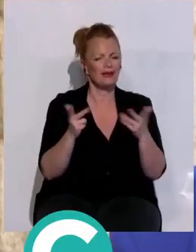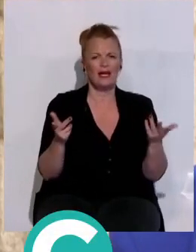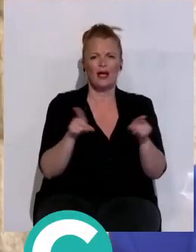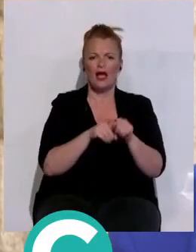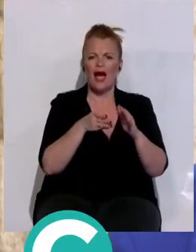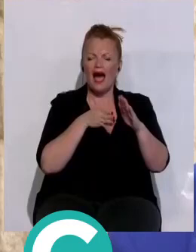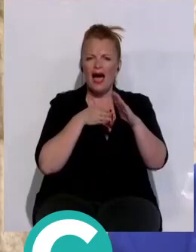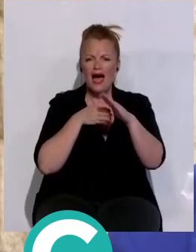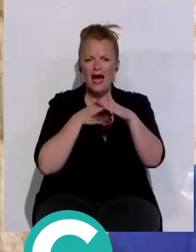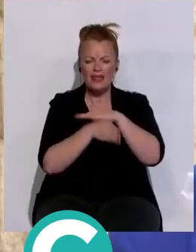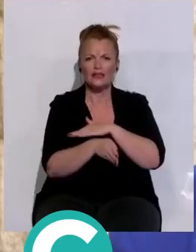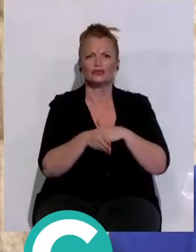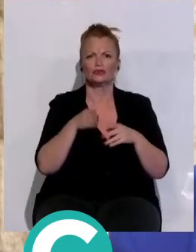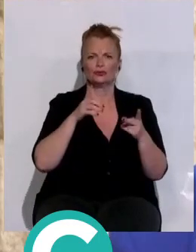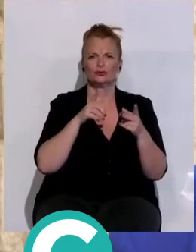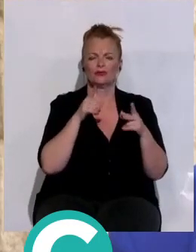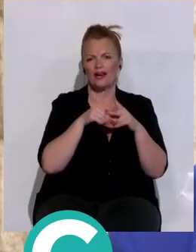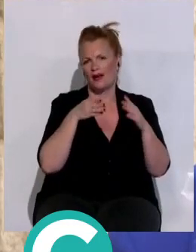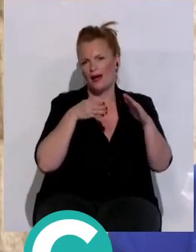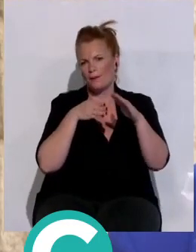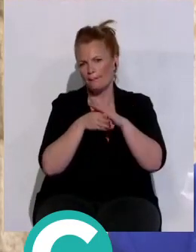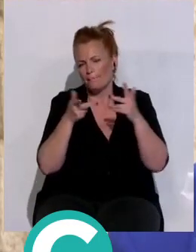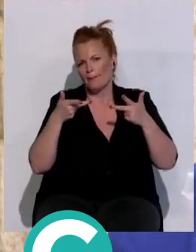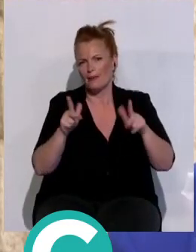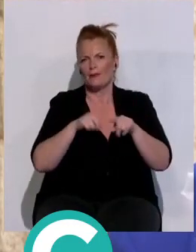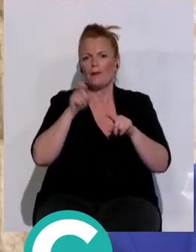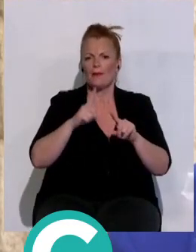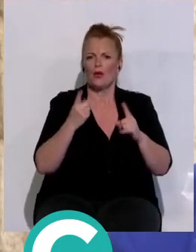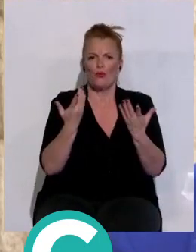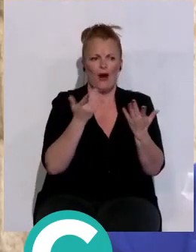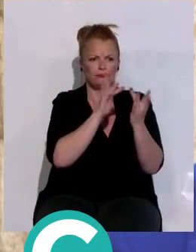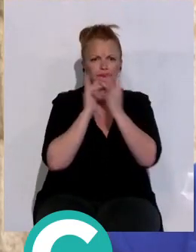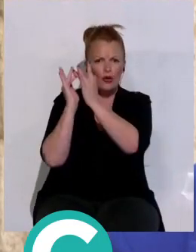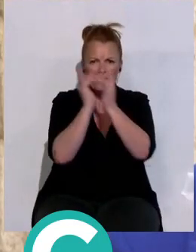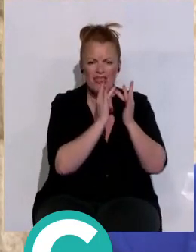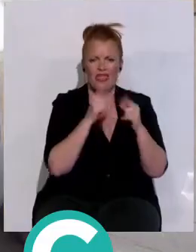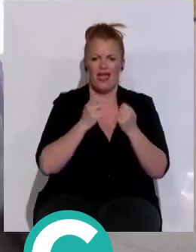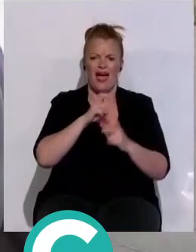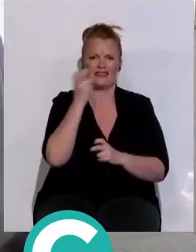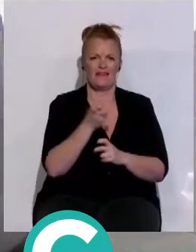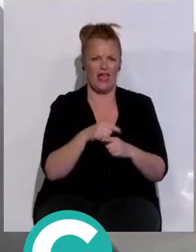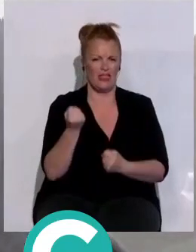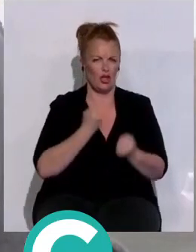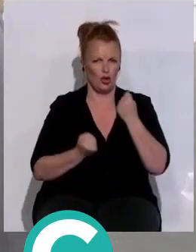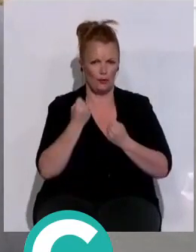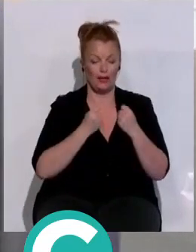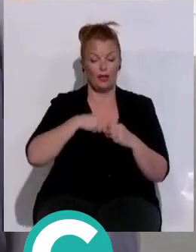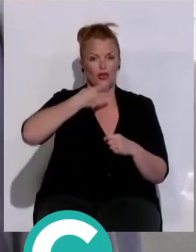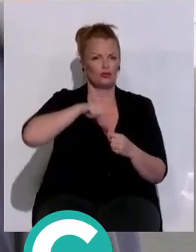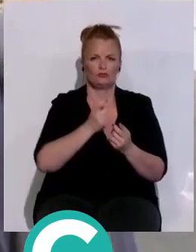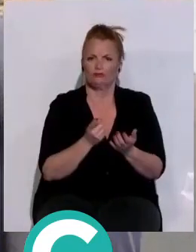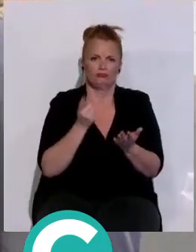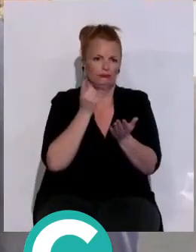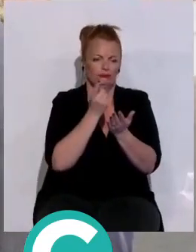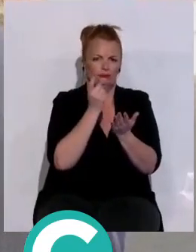y que permita la convivencia y que permita también la actividad económica. Somos partidarios de